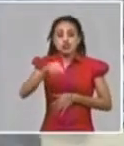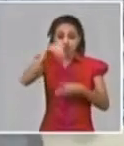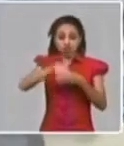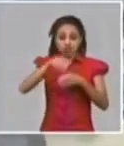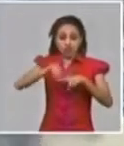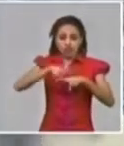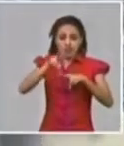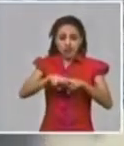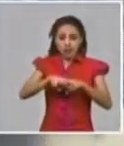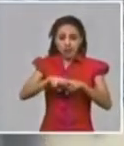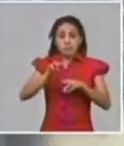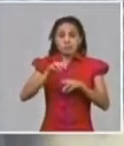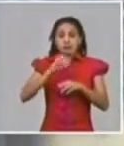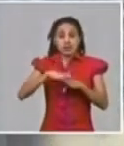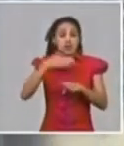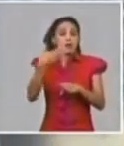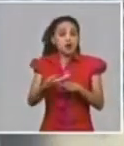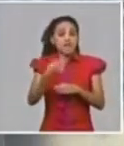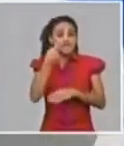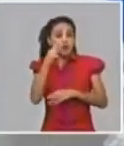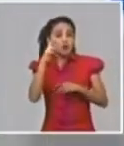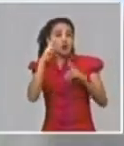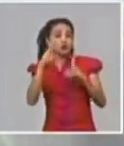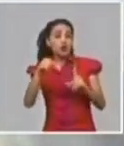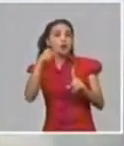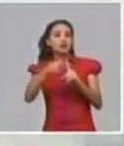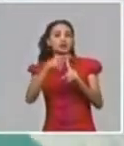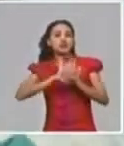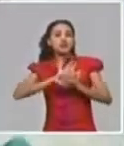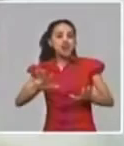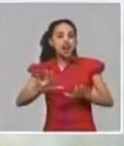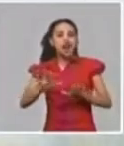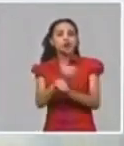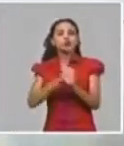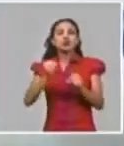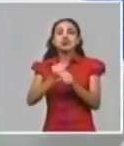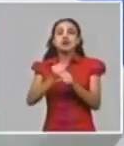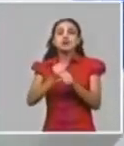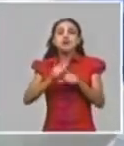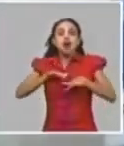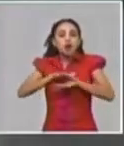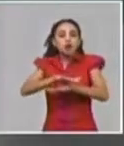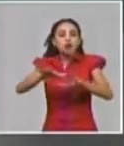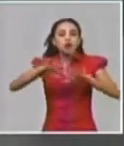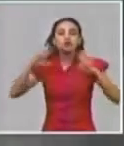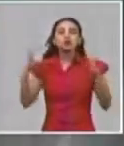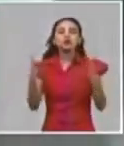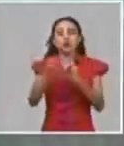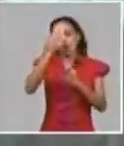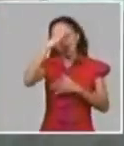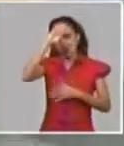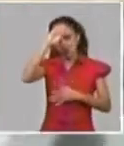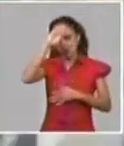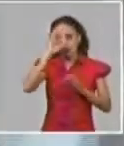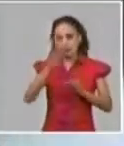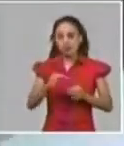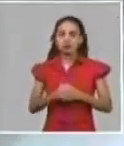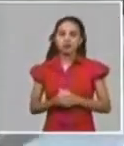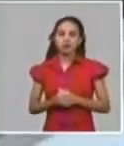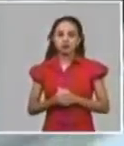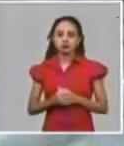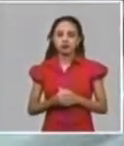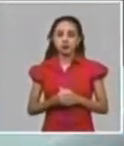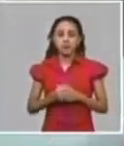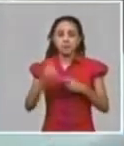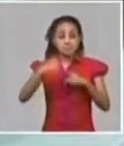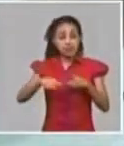positivos entonces lo utilizaríamos realmente para extenderlo en el país pero la prueba que en este momento el estudio que